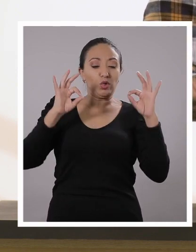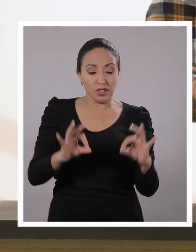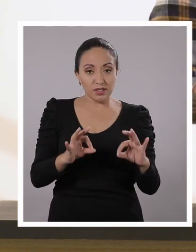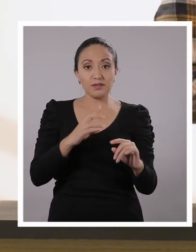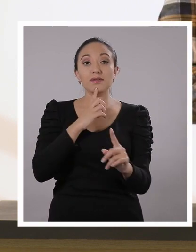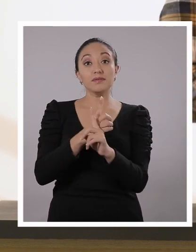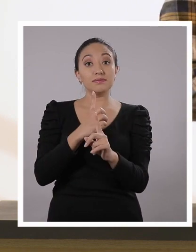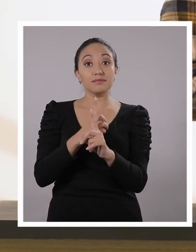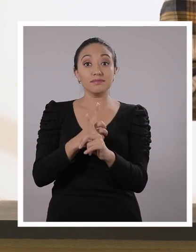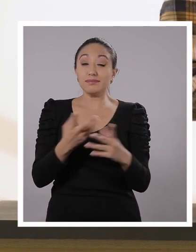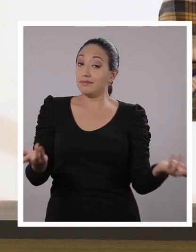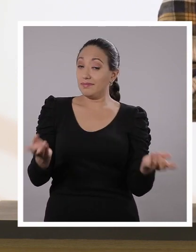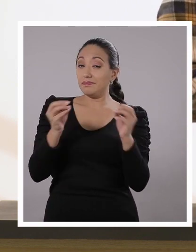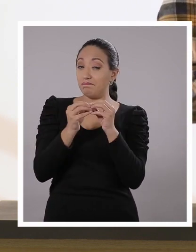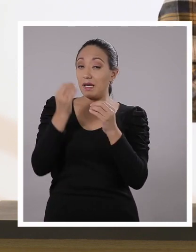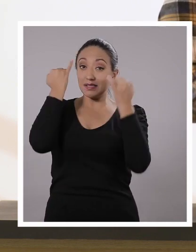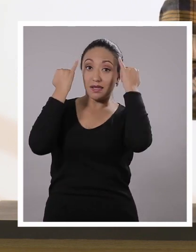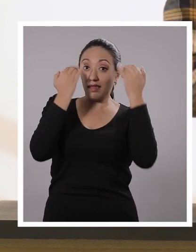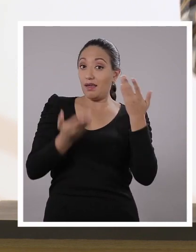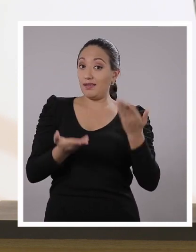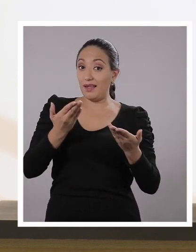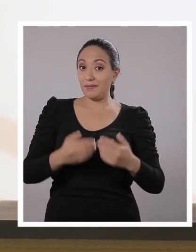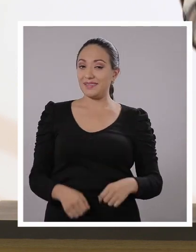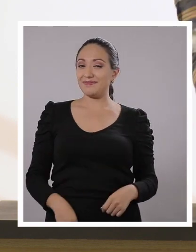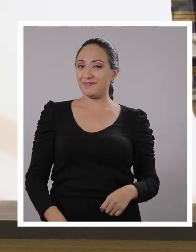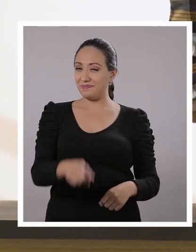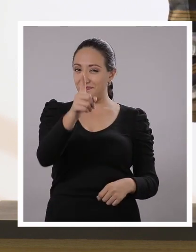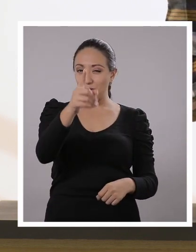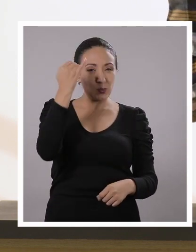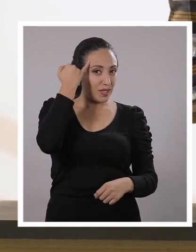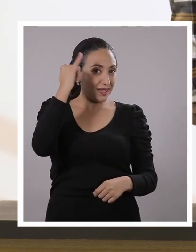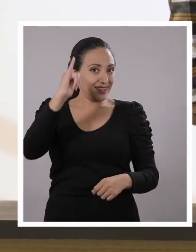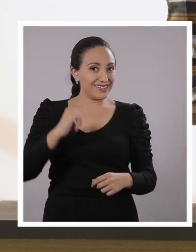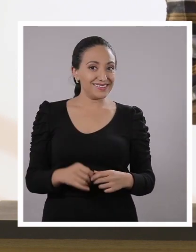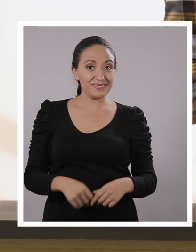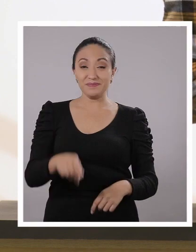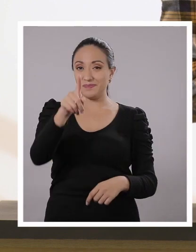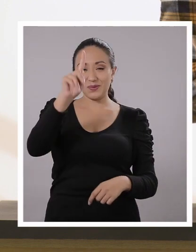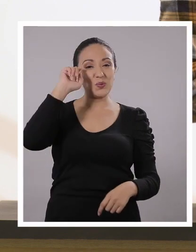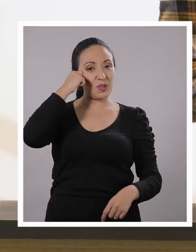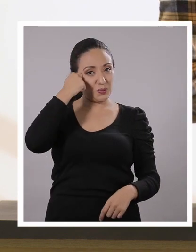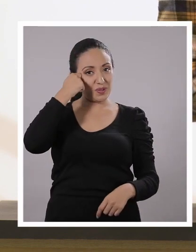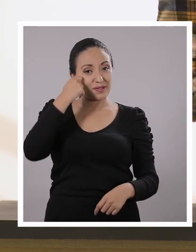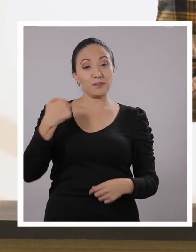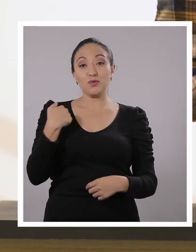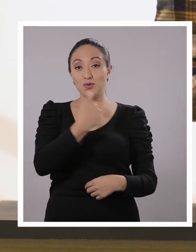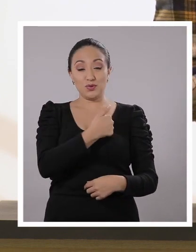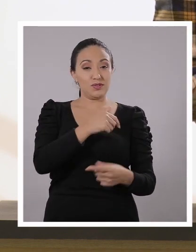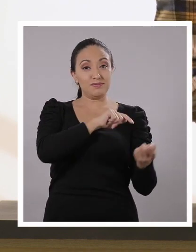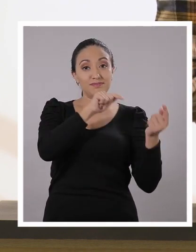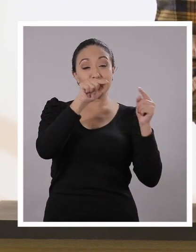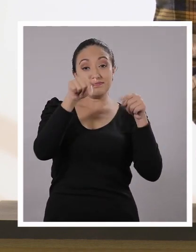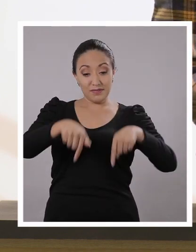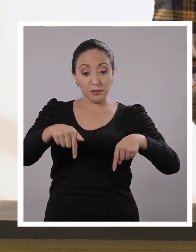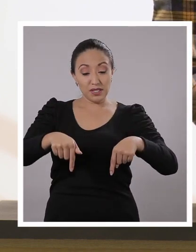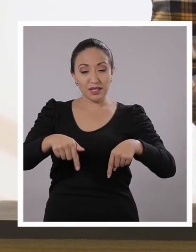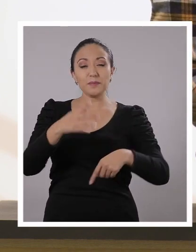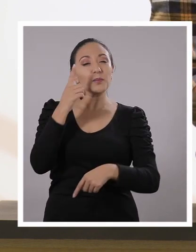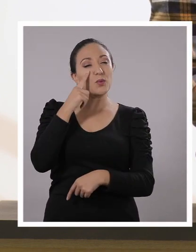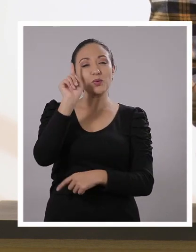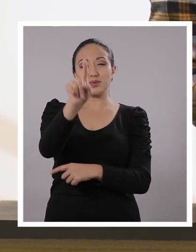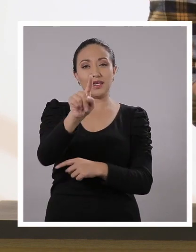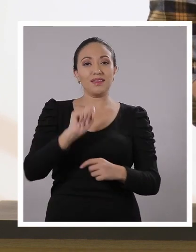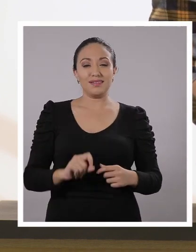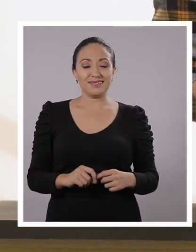esto y tal vez mucho, mucho más creativo. Pónganse creativos. Y recuerden, chicos y chicas, ustedes son la